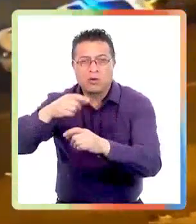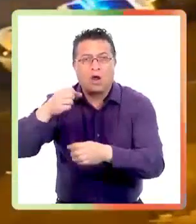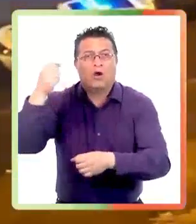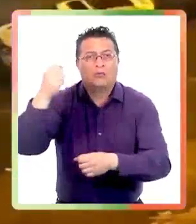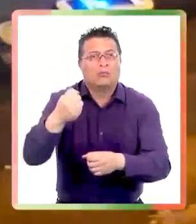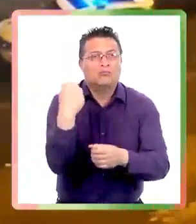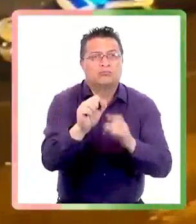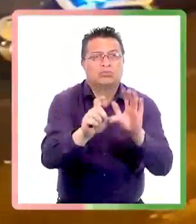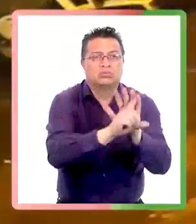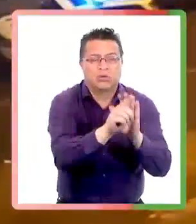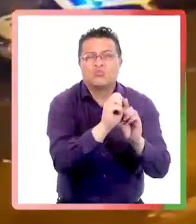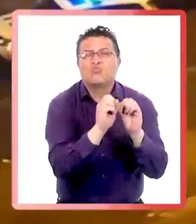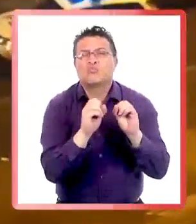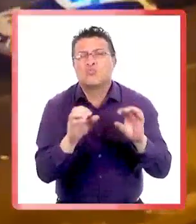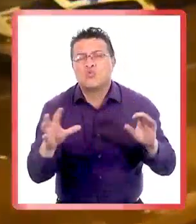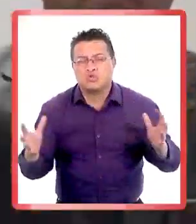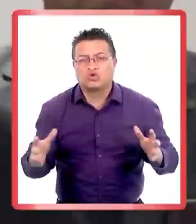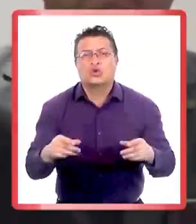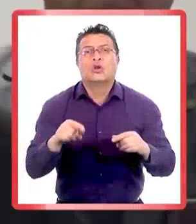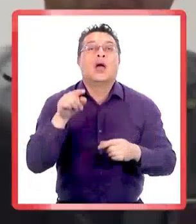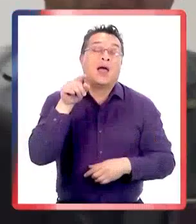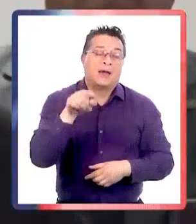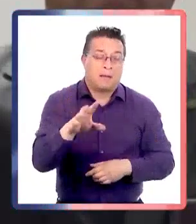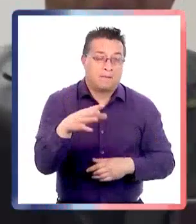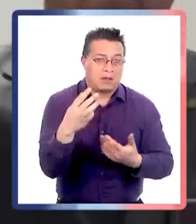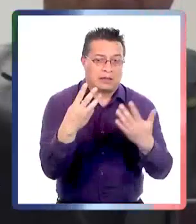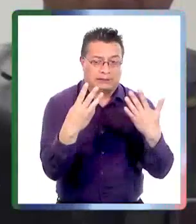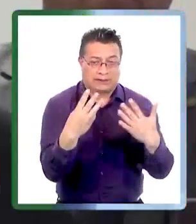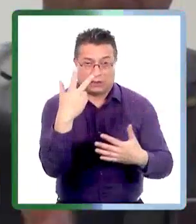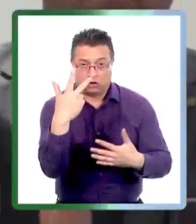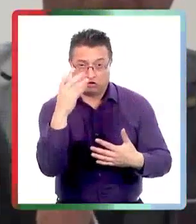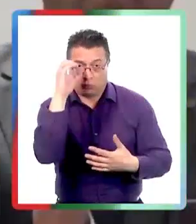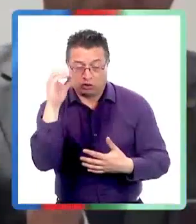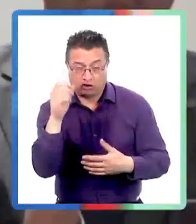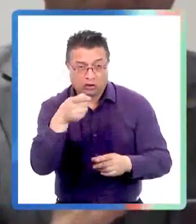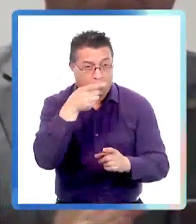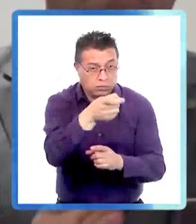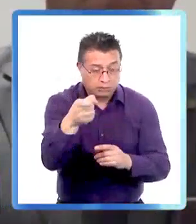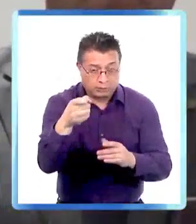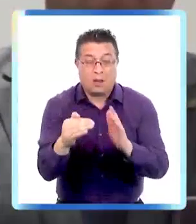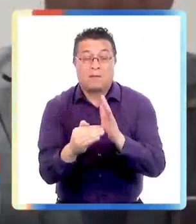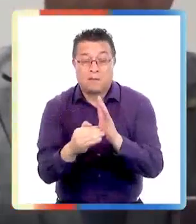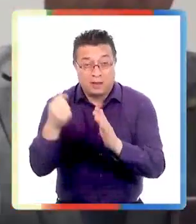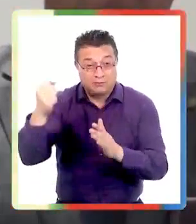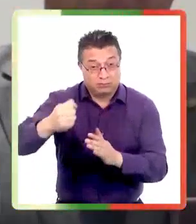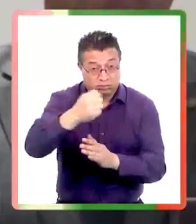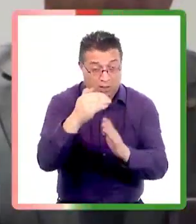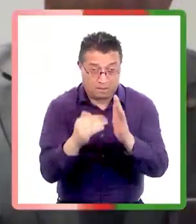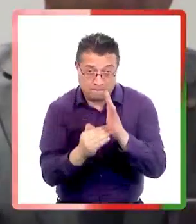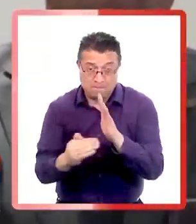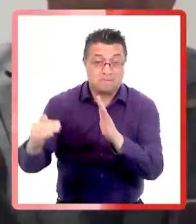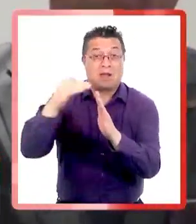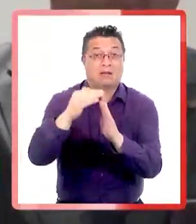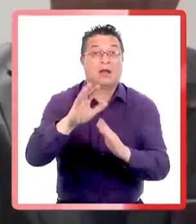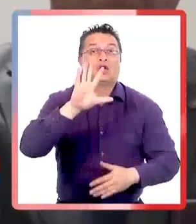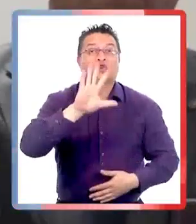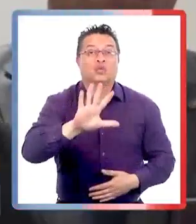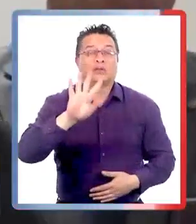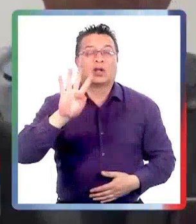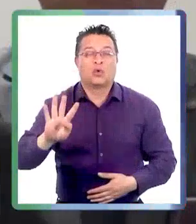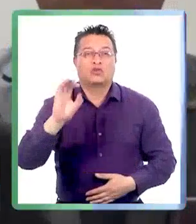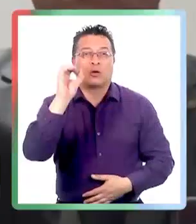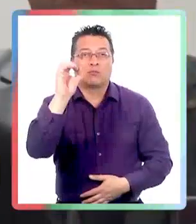de armas de fuego en la comisión de estos delitos. Y hemos pasado del 38% del uso de armas de fuego en